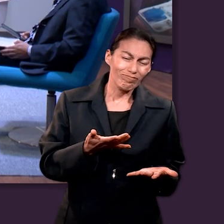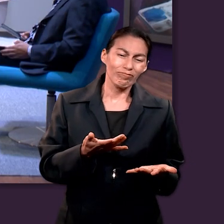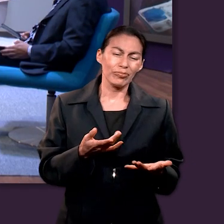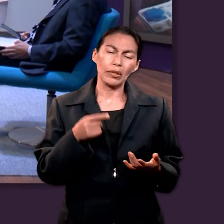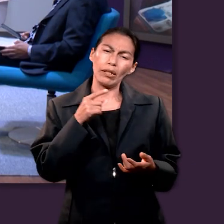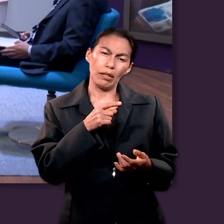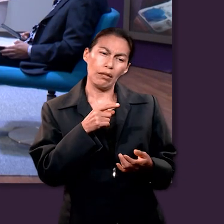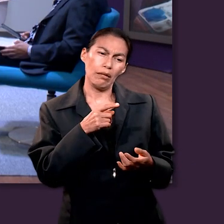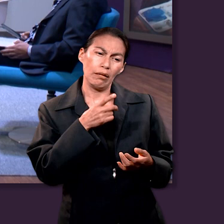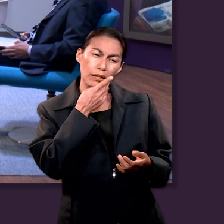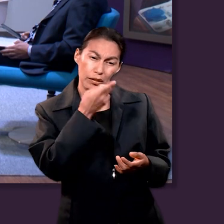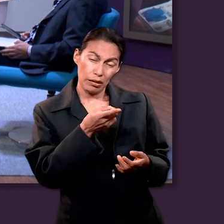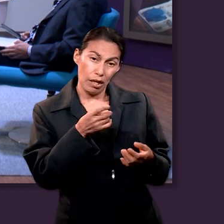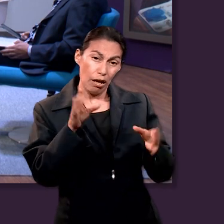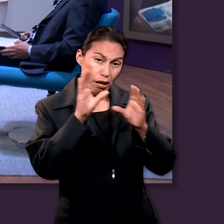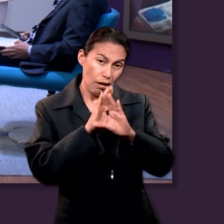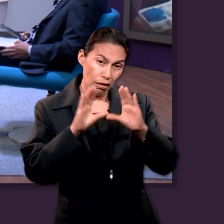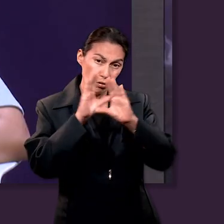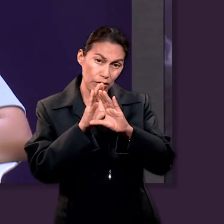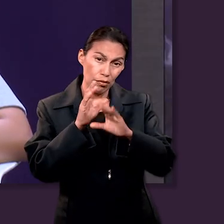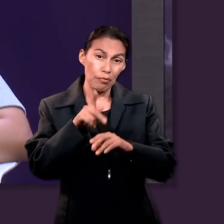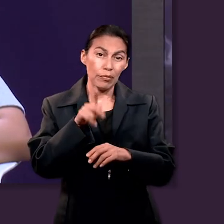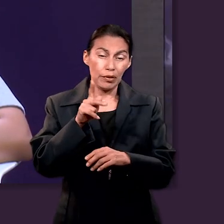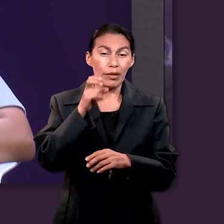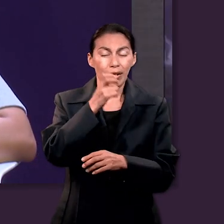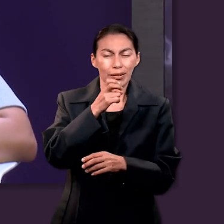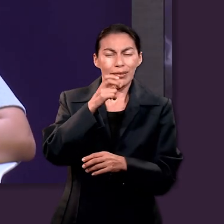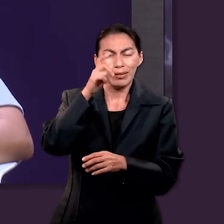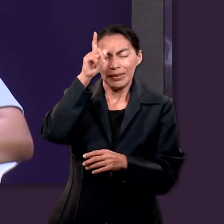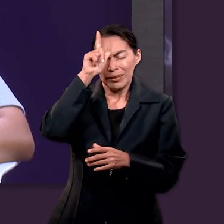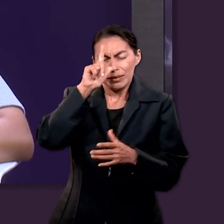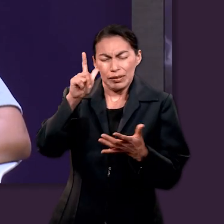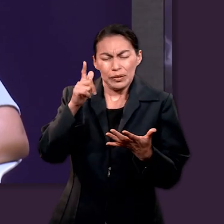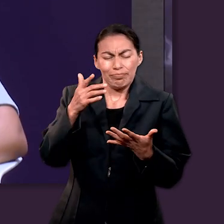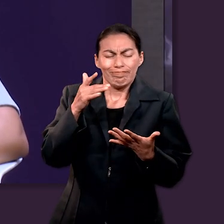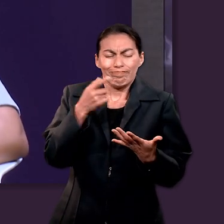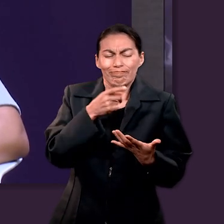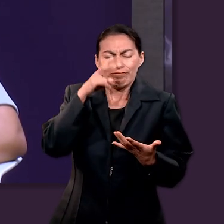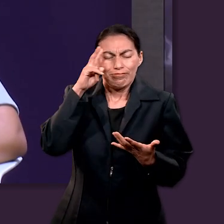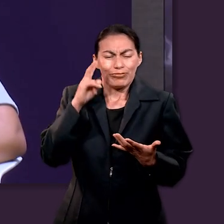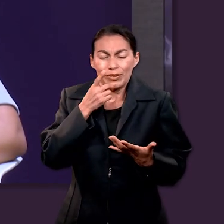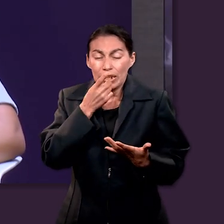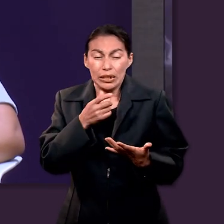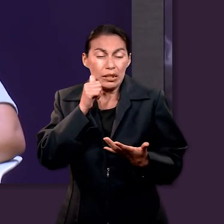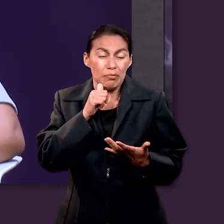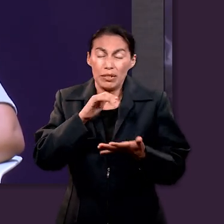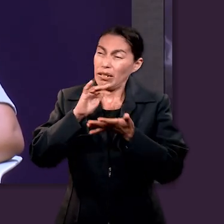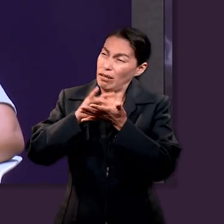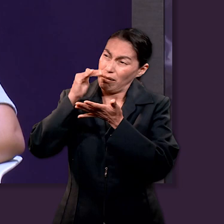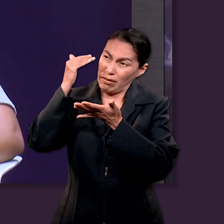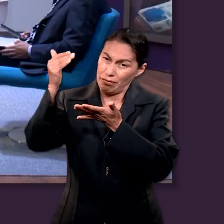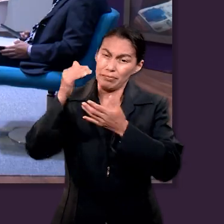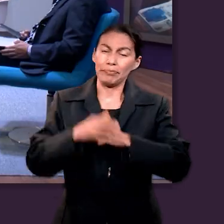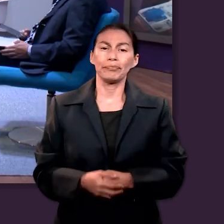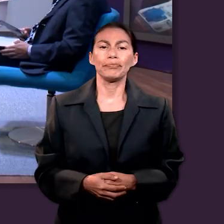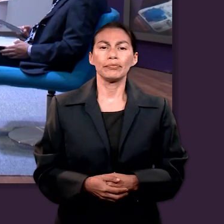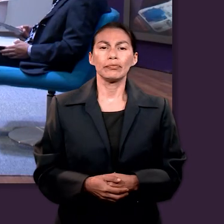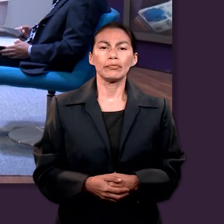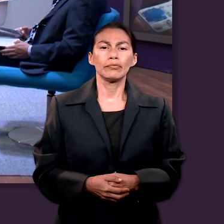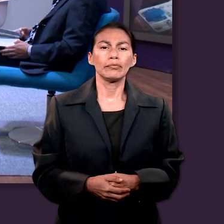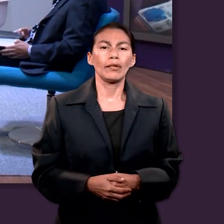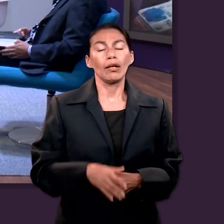que en ese momento él no se refería simplemente al canto, sino a ese espíritu al que menciona Valeria. Ok.